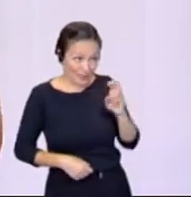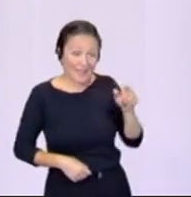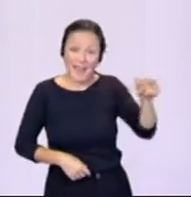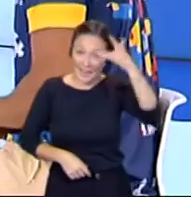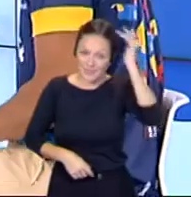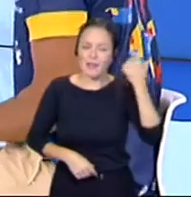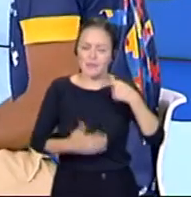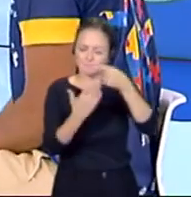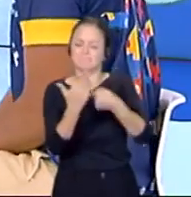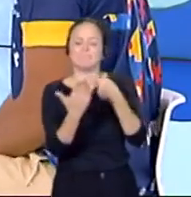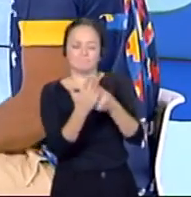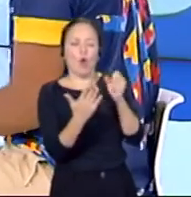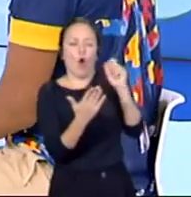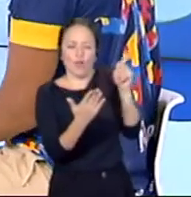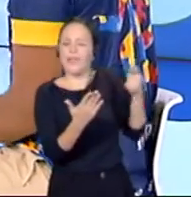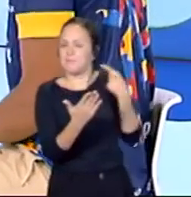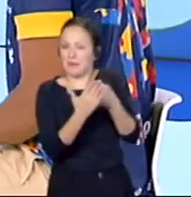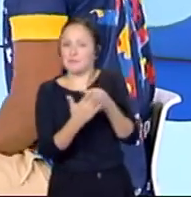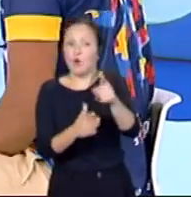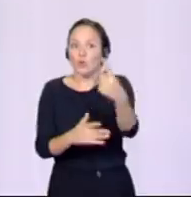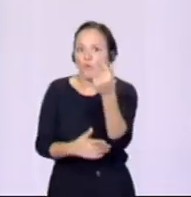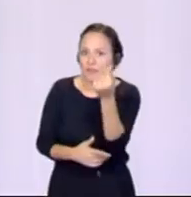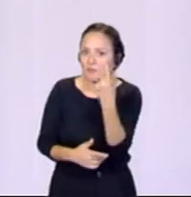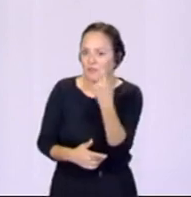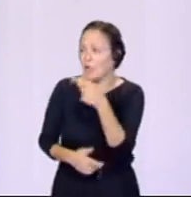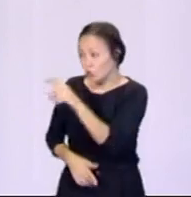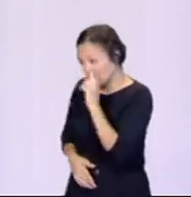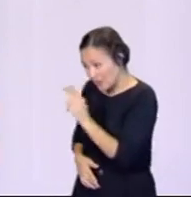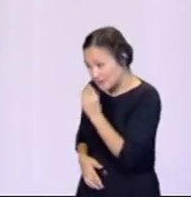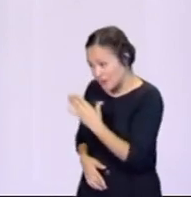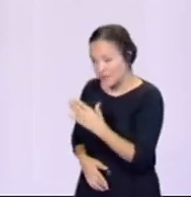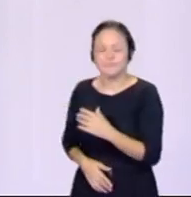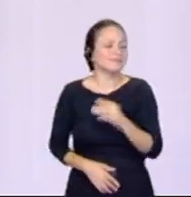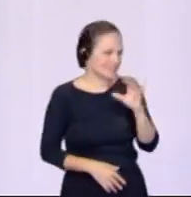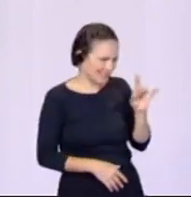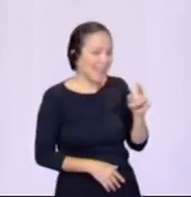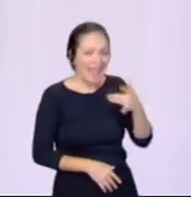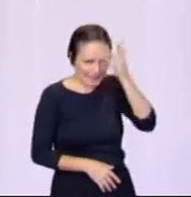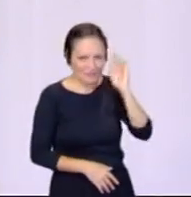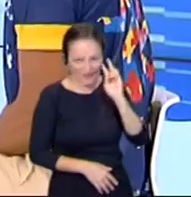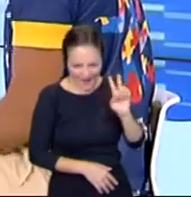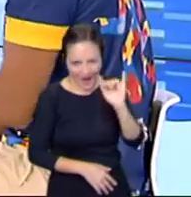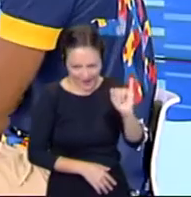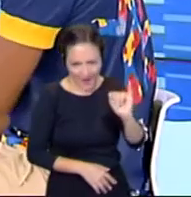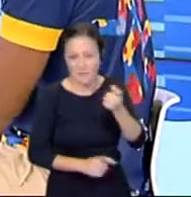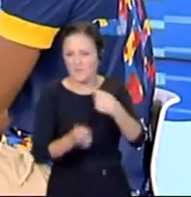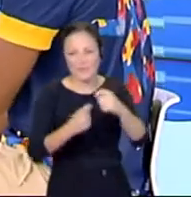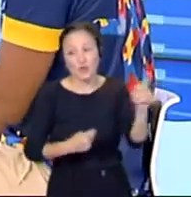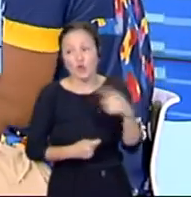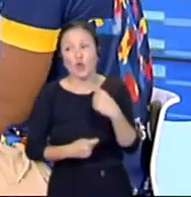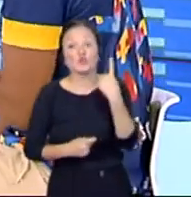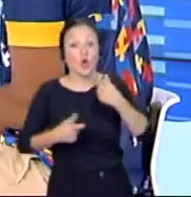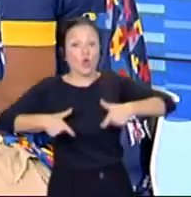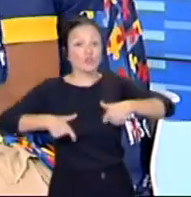pasé lista, está, ok, como cada año, falta Fátima. ¿Tú miraste bien? Sí, sí, yo miré, Estivali está seguro, está todo vendido, solo hay un dorsal